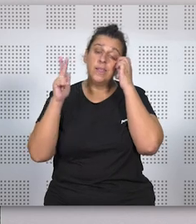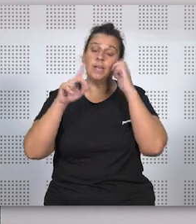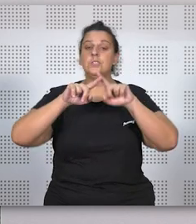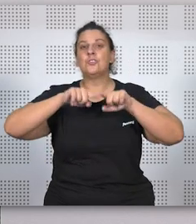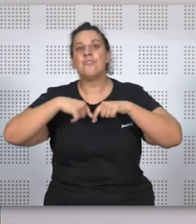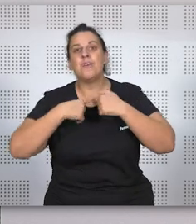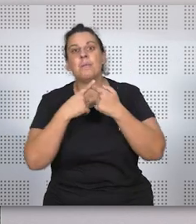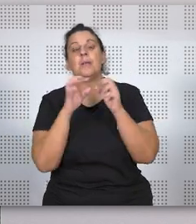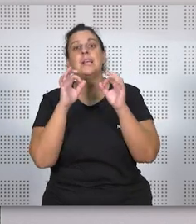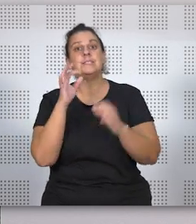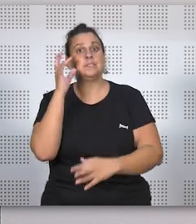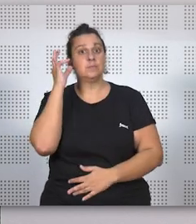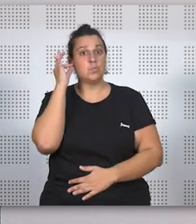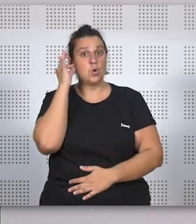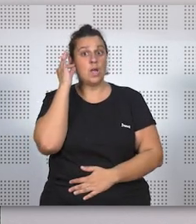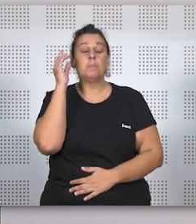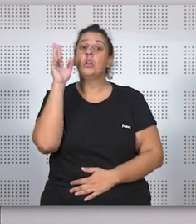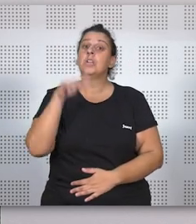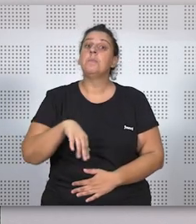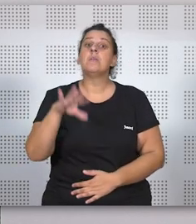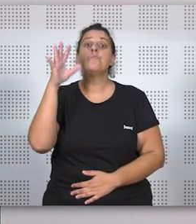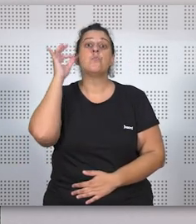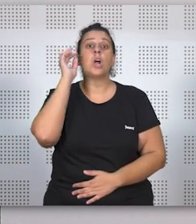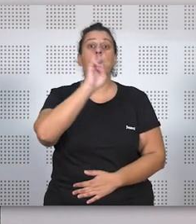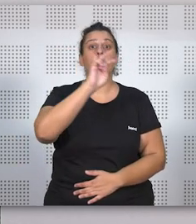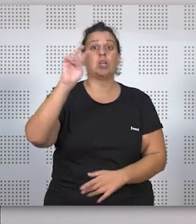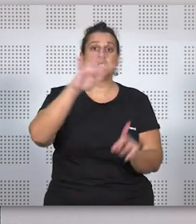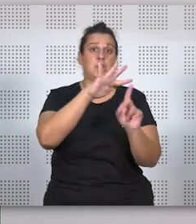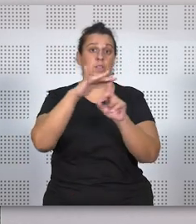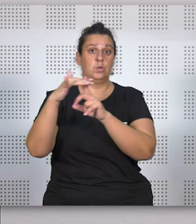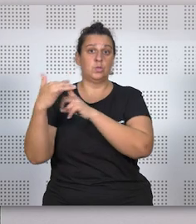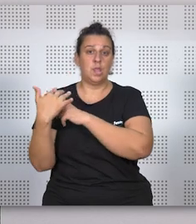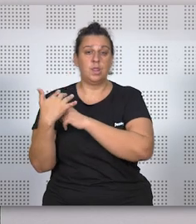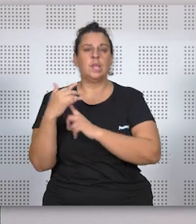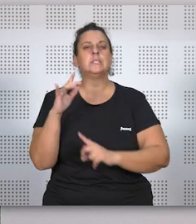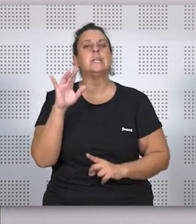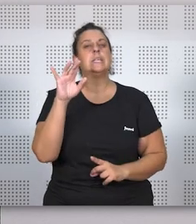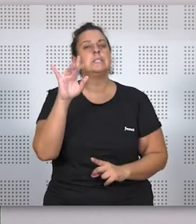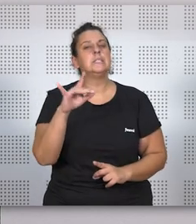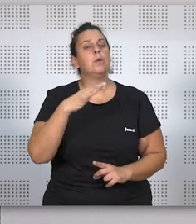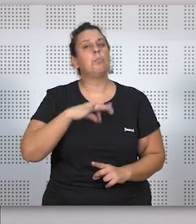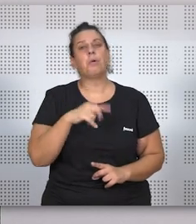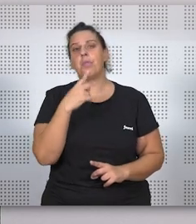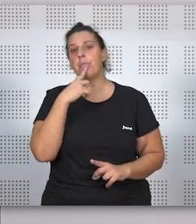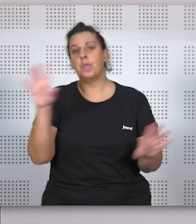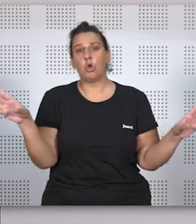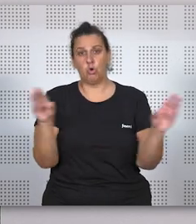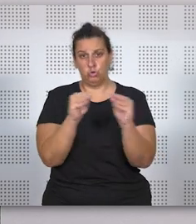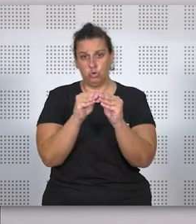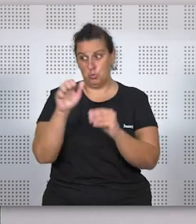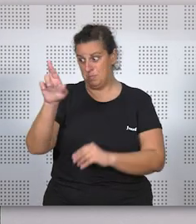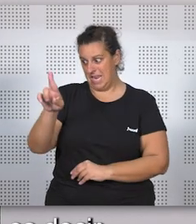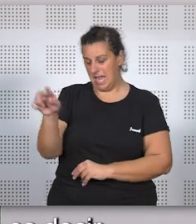de familia en relación a la mujer, pero también de la mujer en otras circunstancias, y lo que sí que podríamos decir como